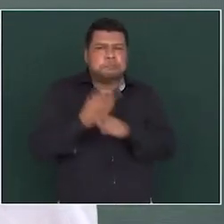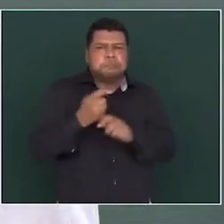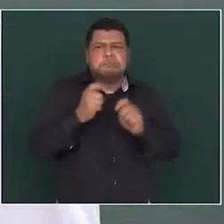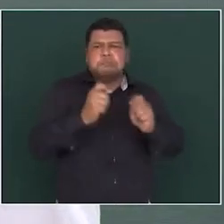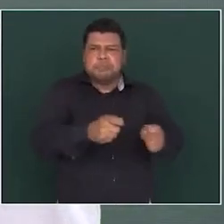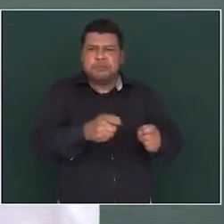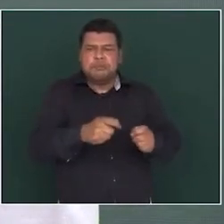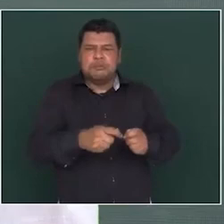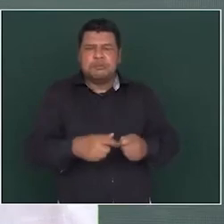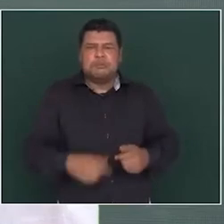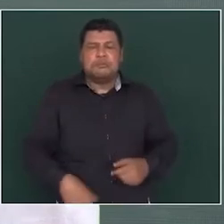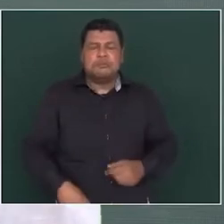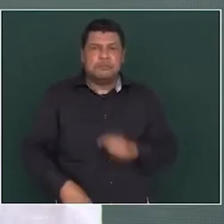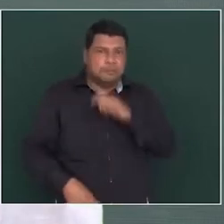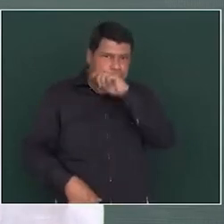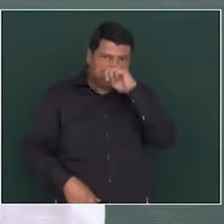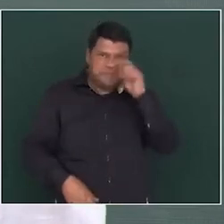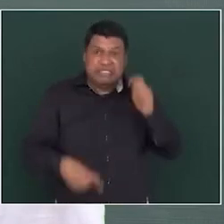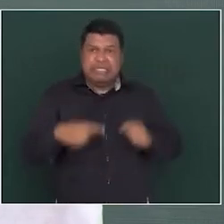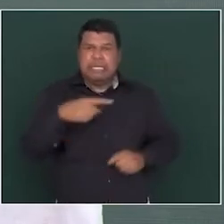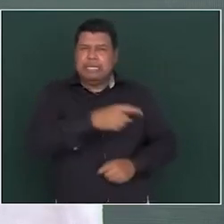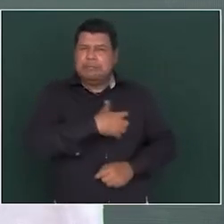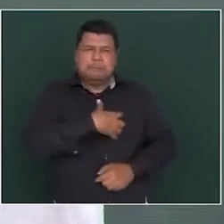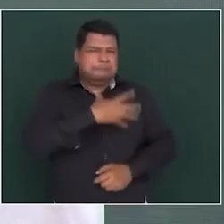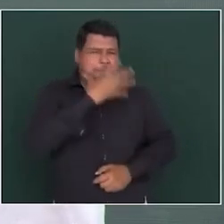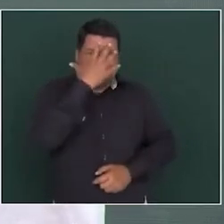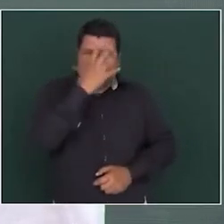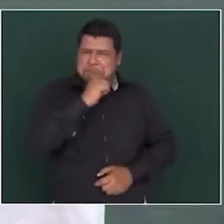y tuvo todavía el descaro